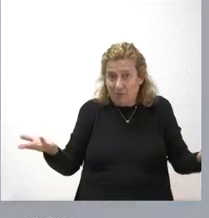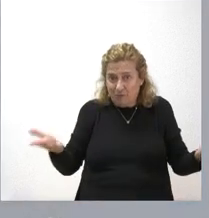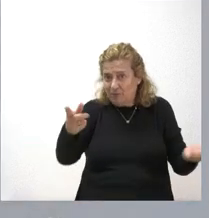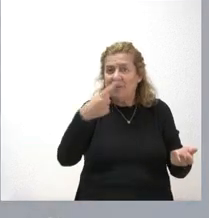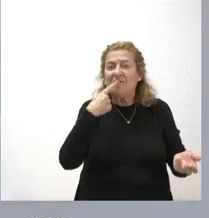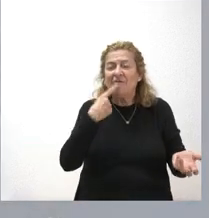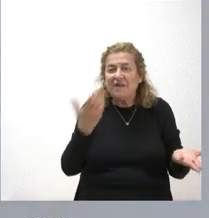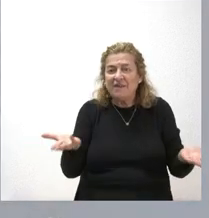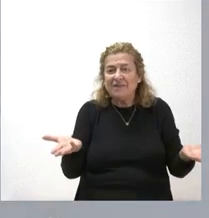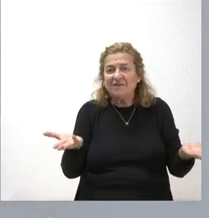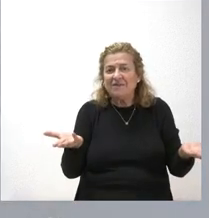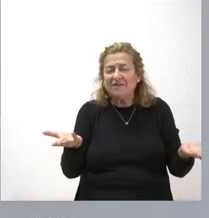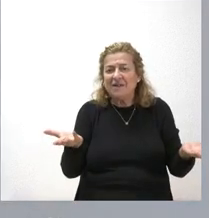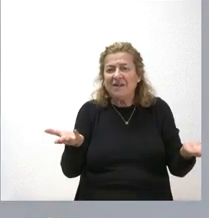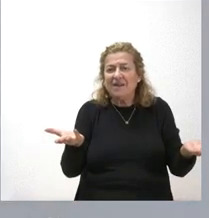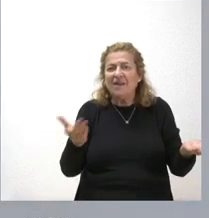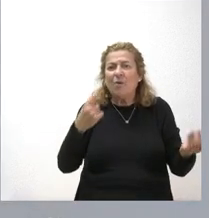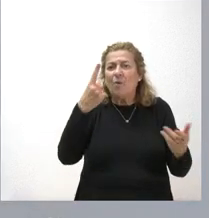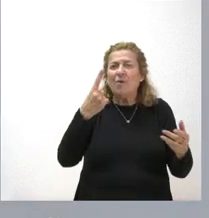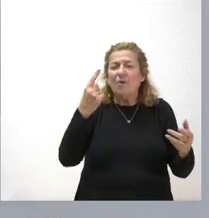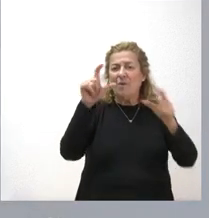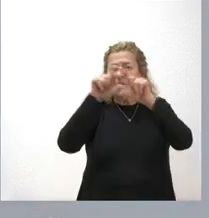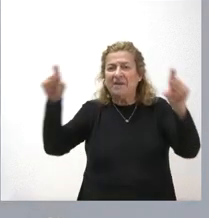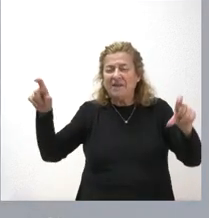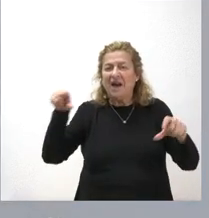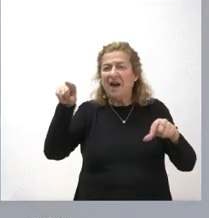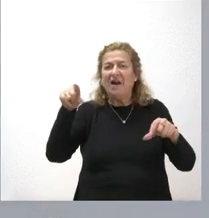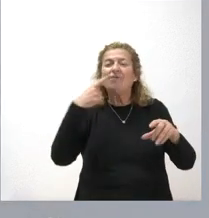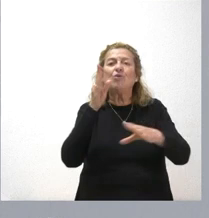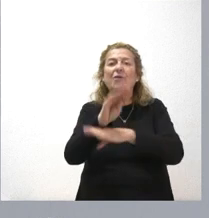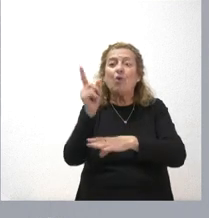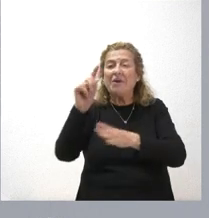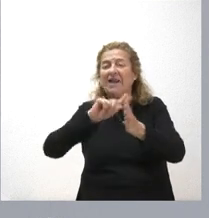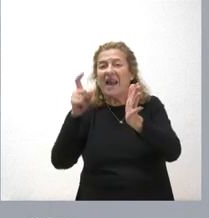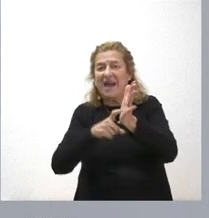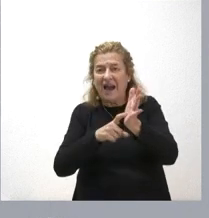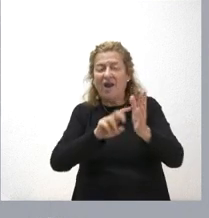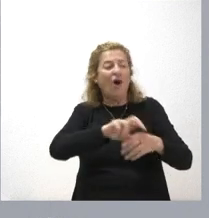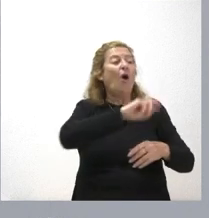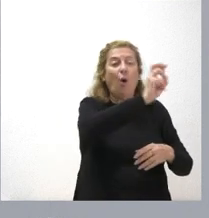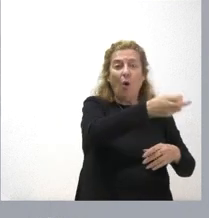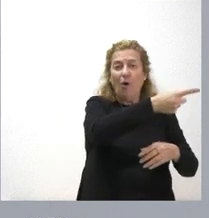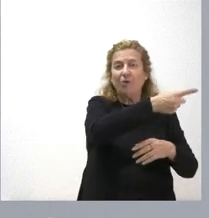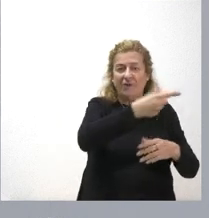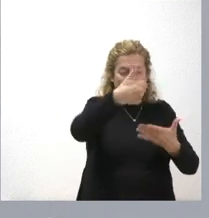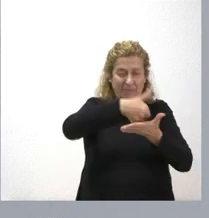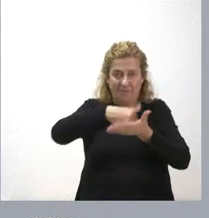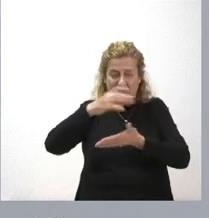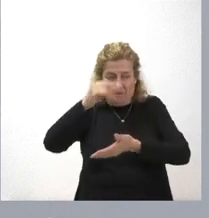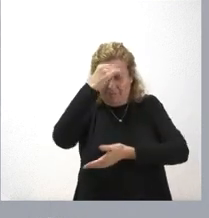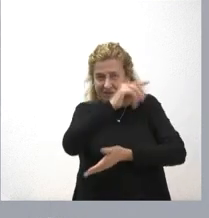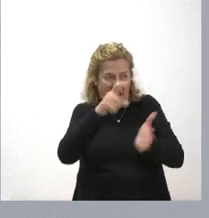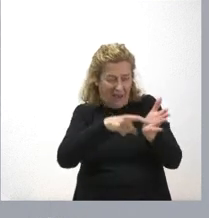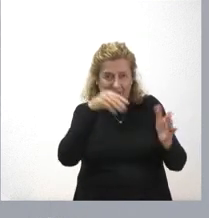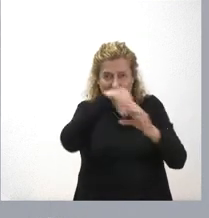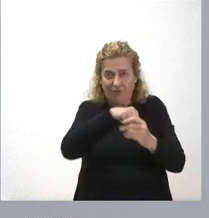que a juicio de una institución esa subvención no es legal a juicio de otras que la han solicitado estoy convencido que consideran que es